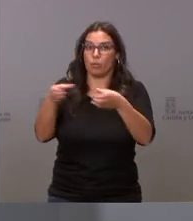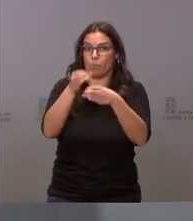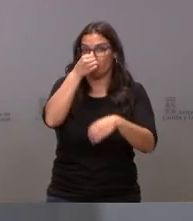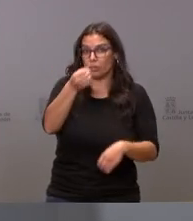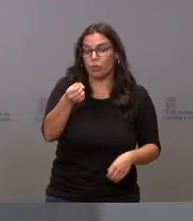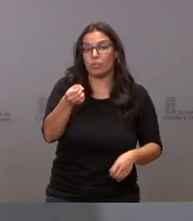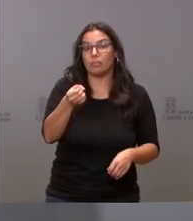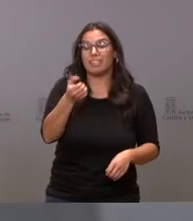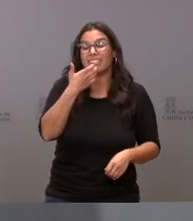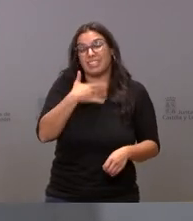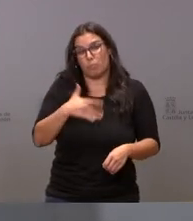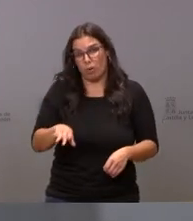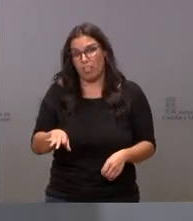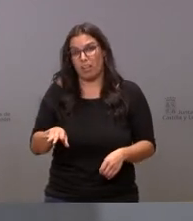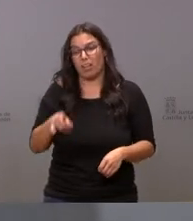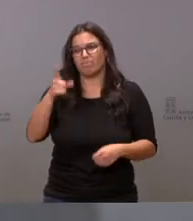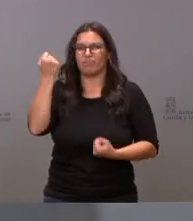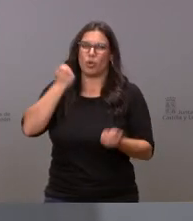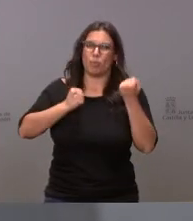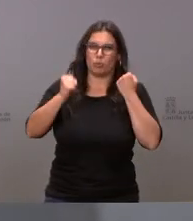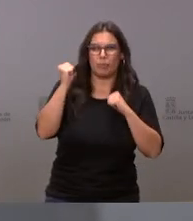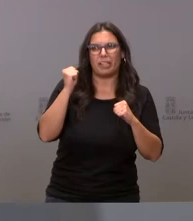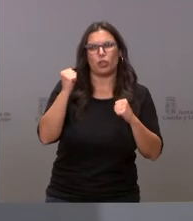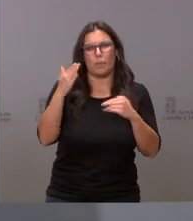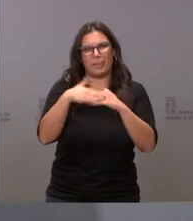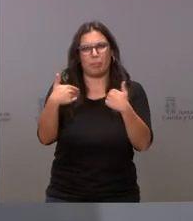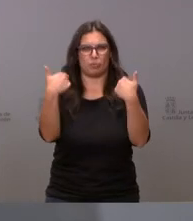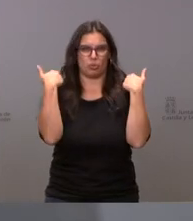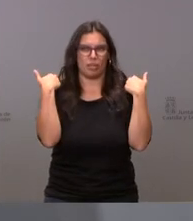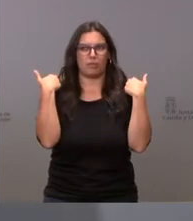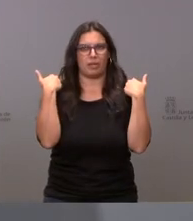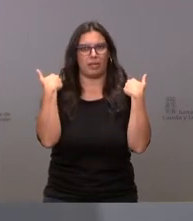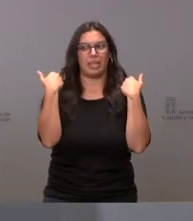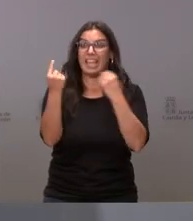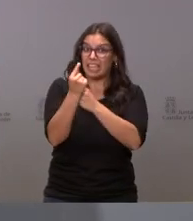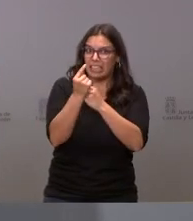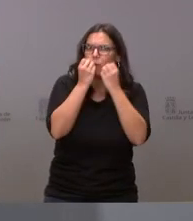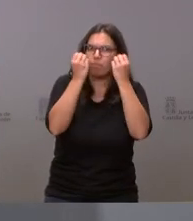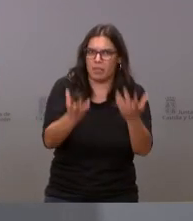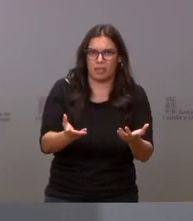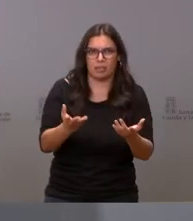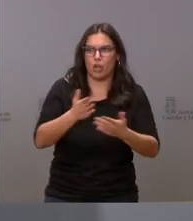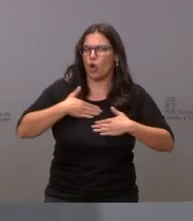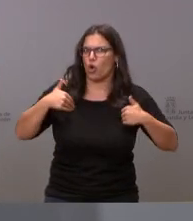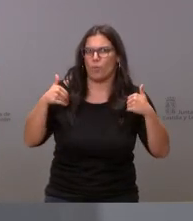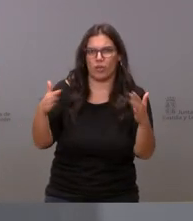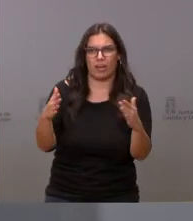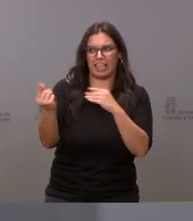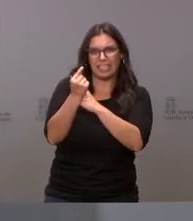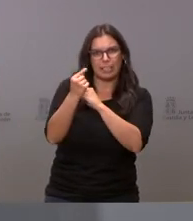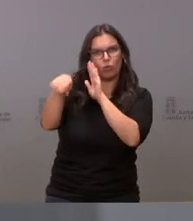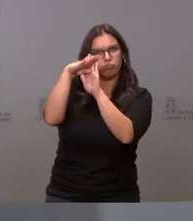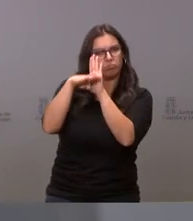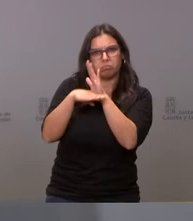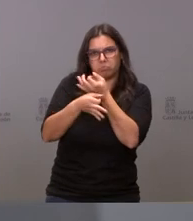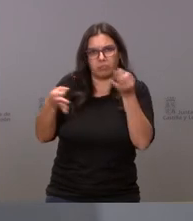es que si es posible se comportase de un modo responsable crítico sí todo lo crítico que quiera pero crítico